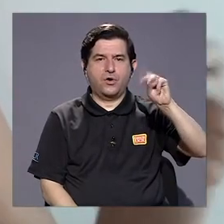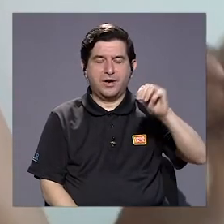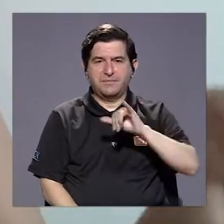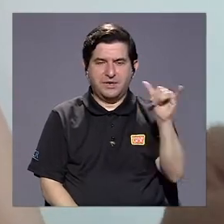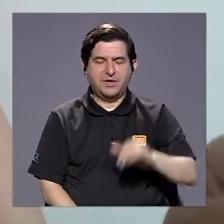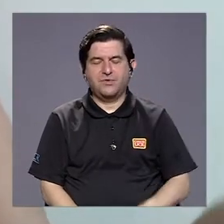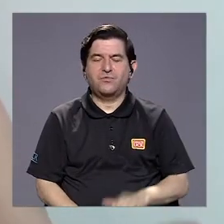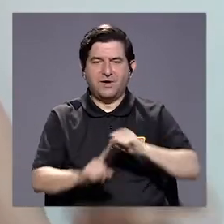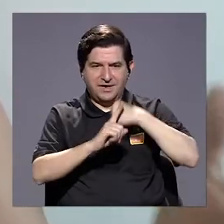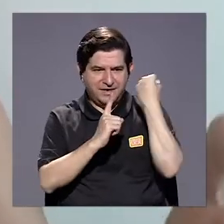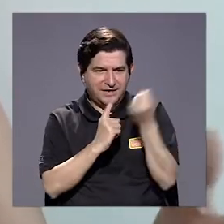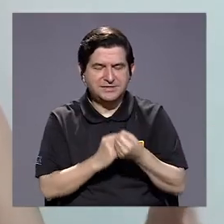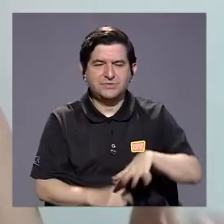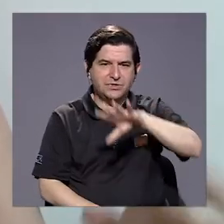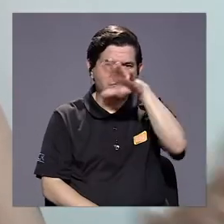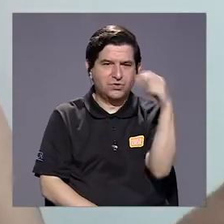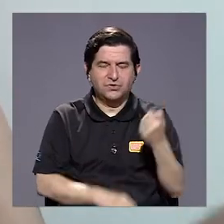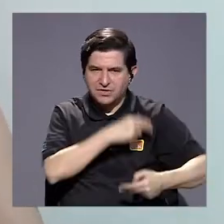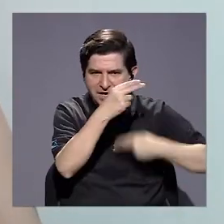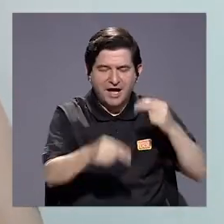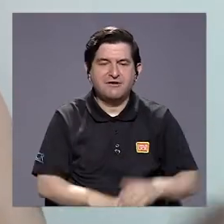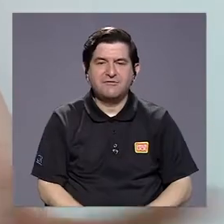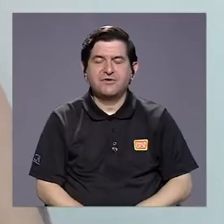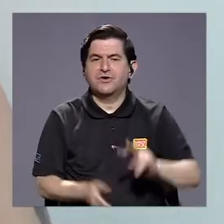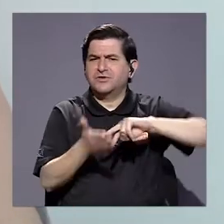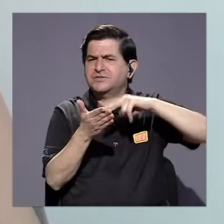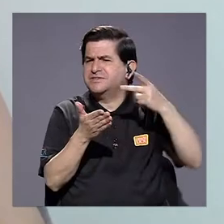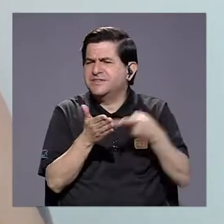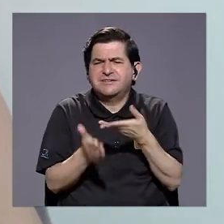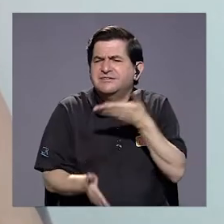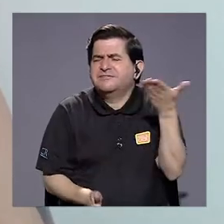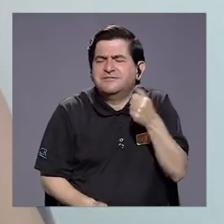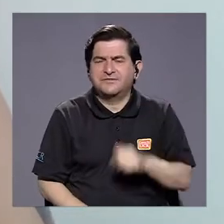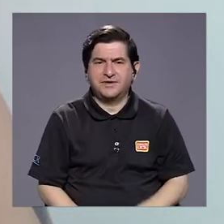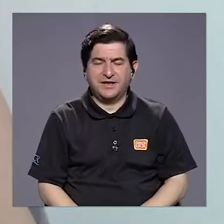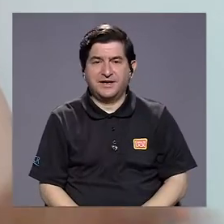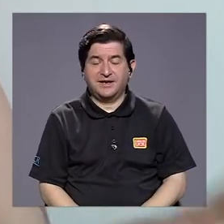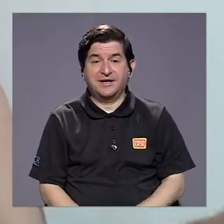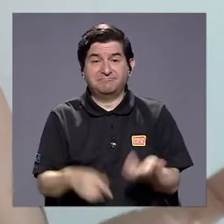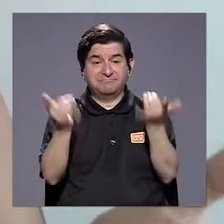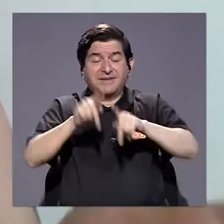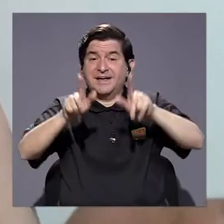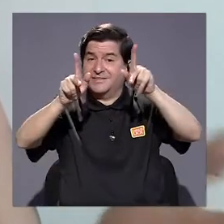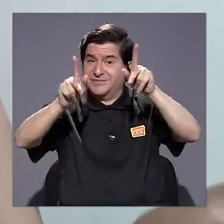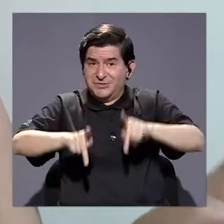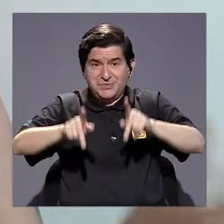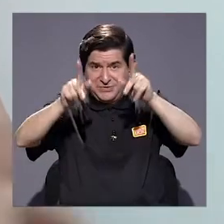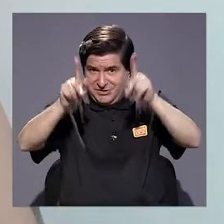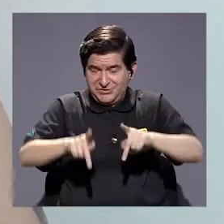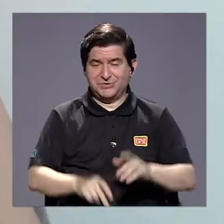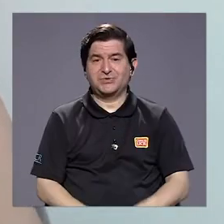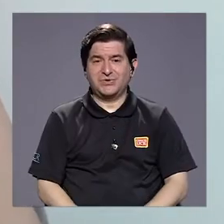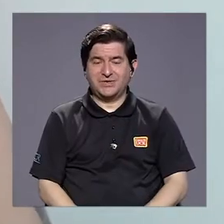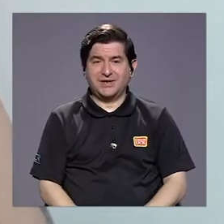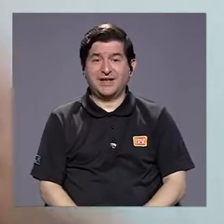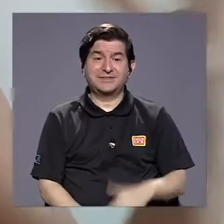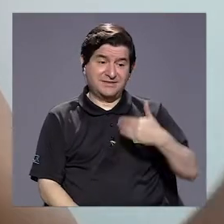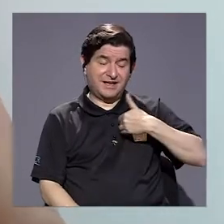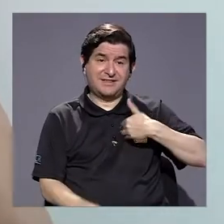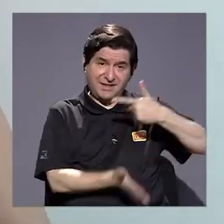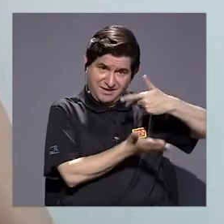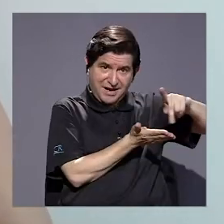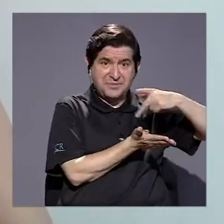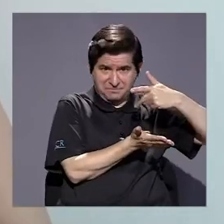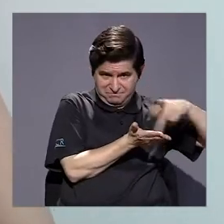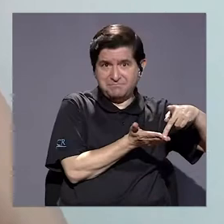asuntos para afrodescendencia, son puestos ad honorem. ¿Esto qué quiere decir? Pues que en el caso de las personas que somos